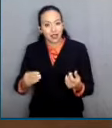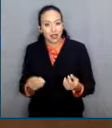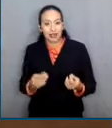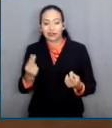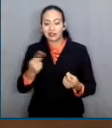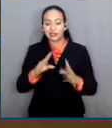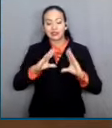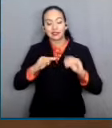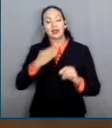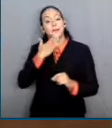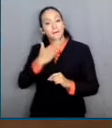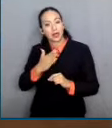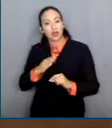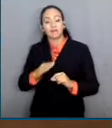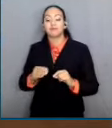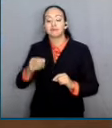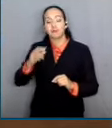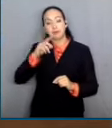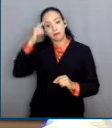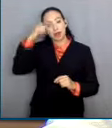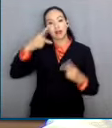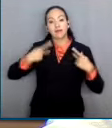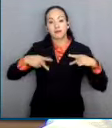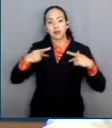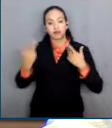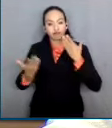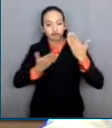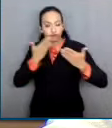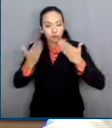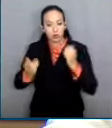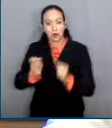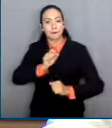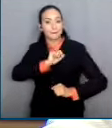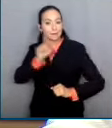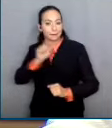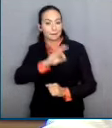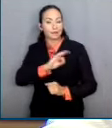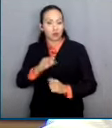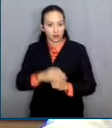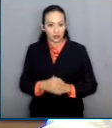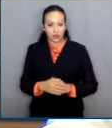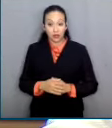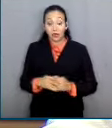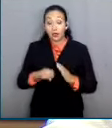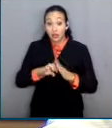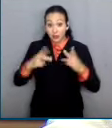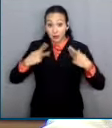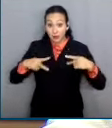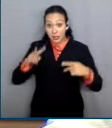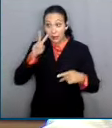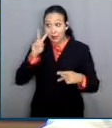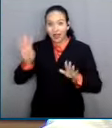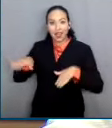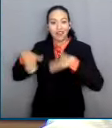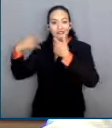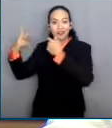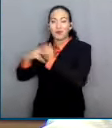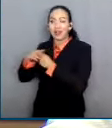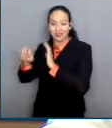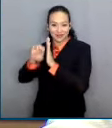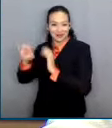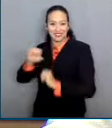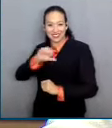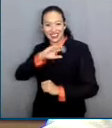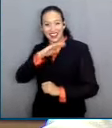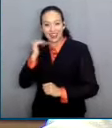y en el campo laboral. El conocer cómo en otros sistemas jurídicos se prevé